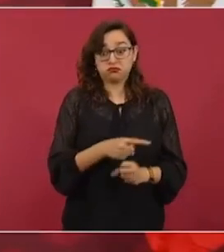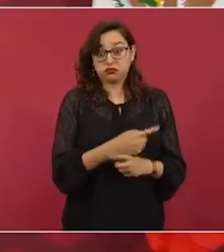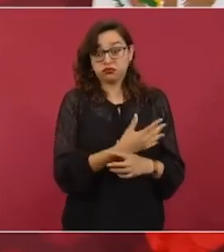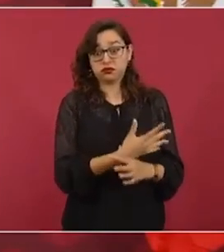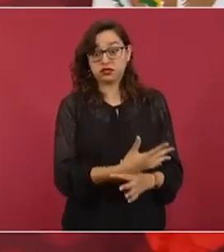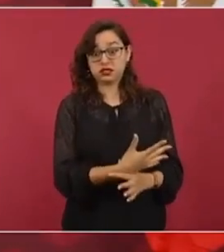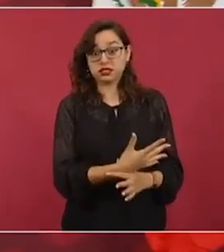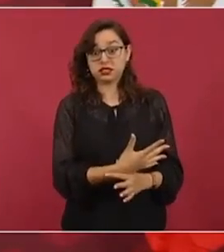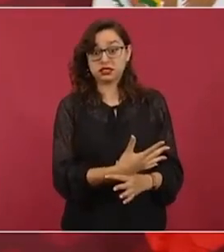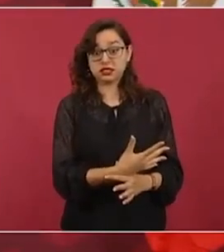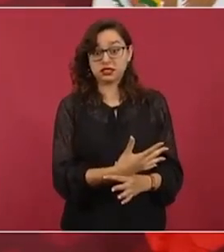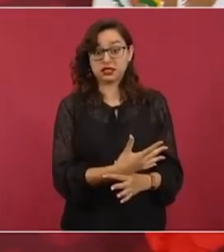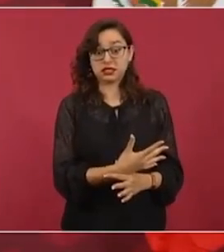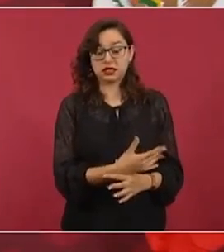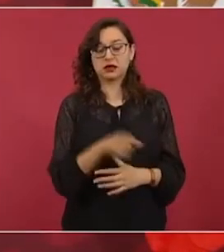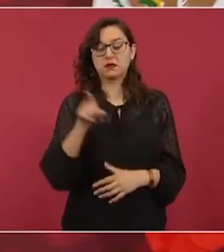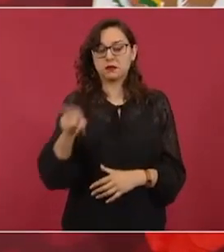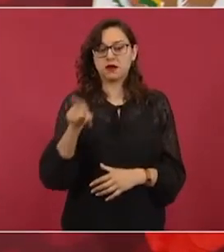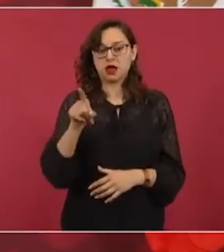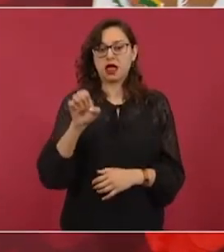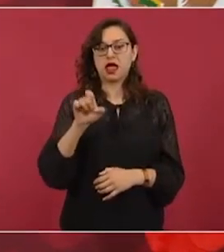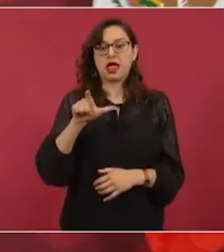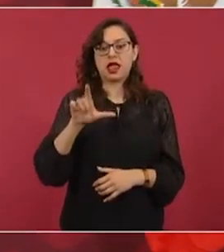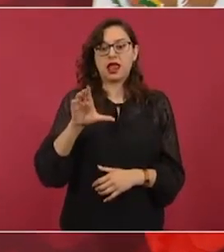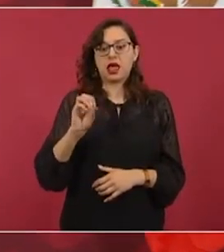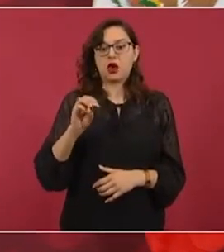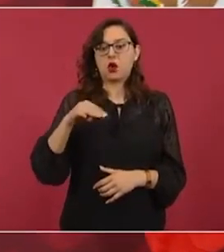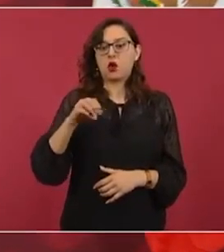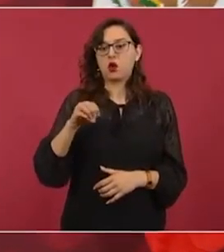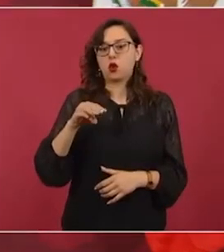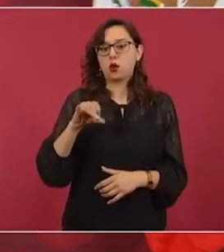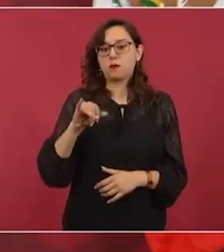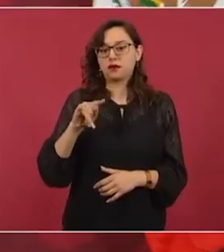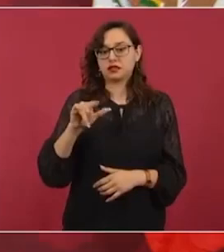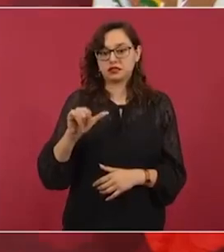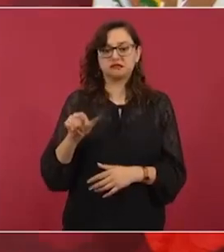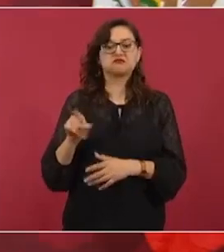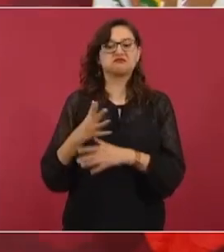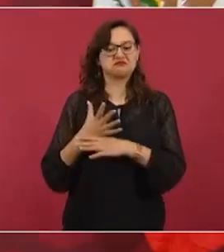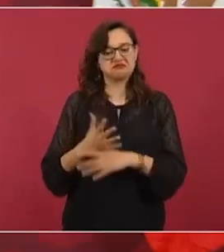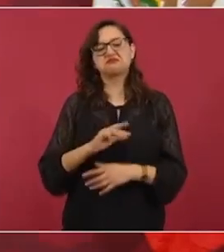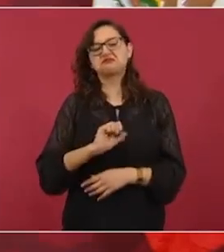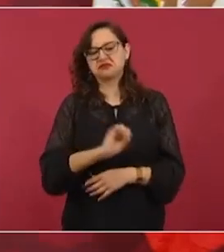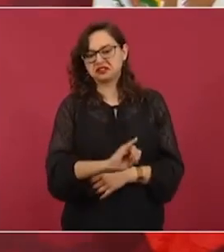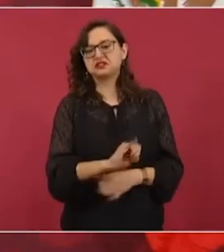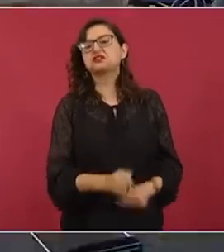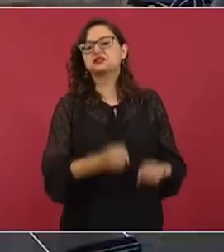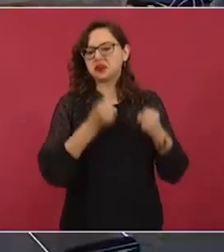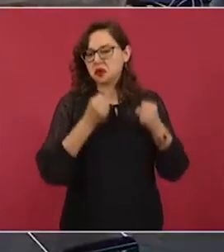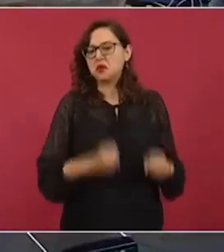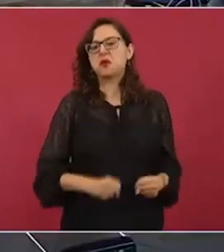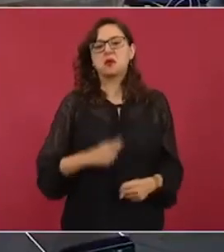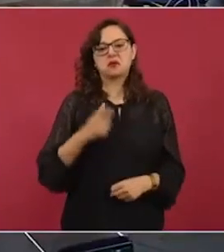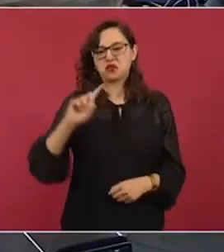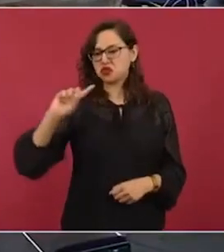y está con el economista que también dice que nos va a ir muy mal el director.